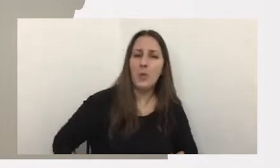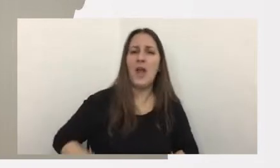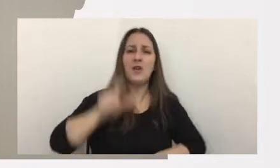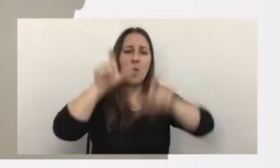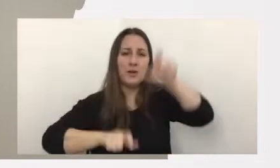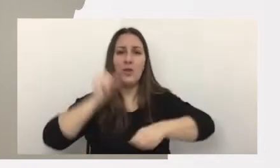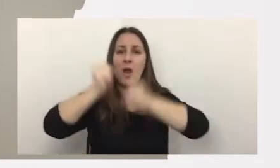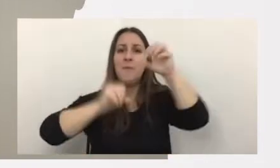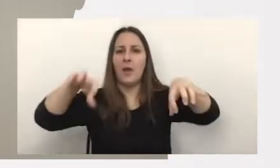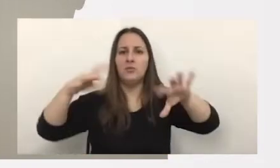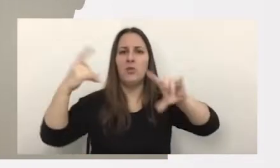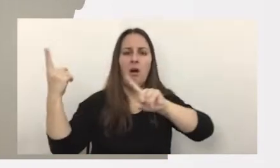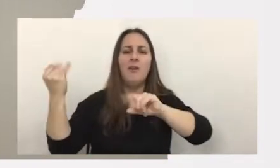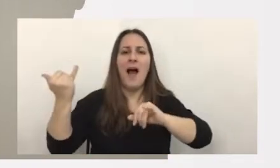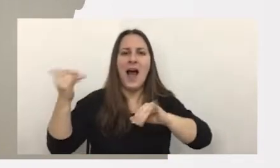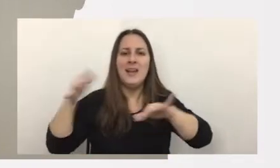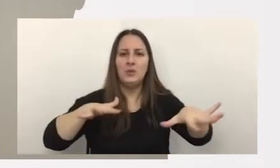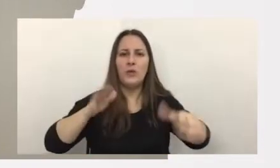atravesó y tiene que ver con esta